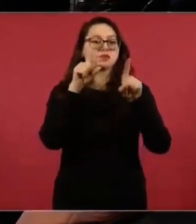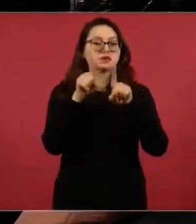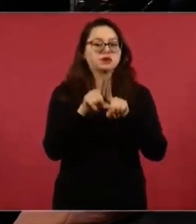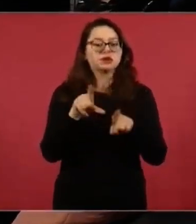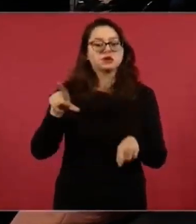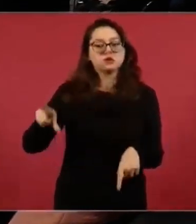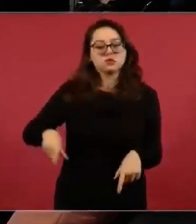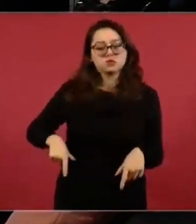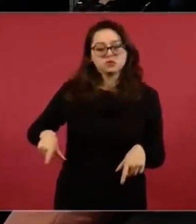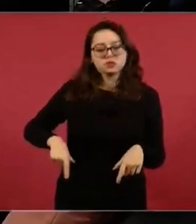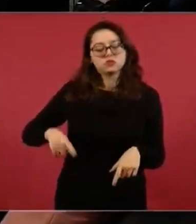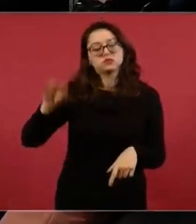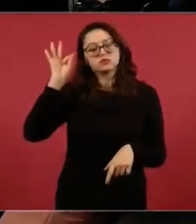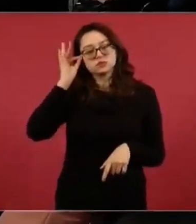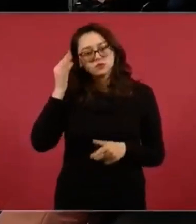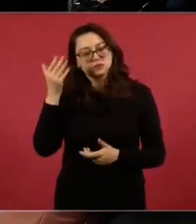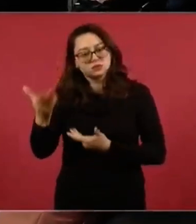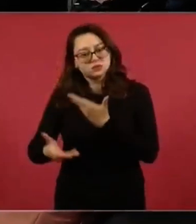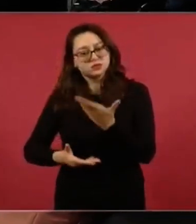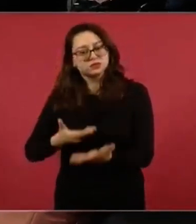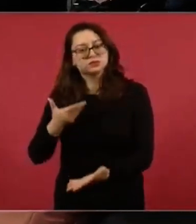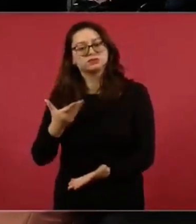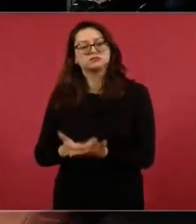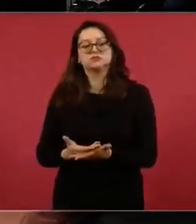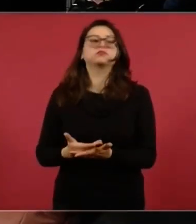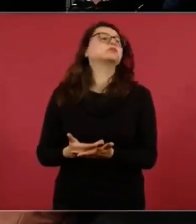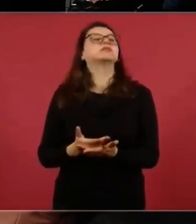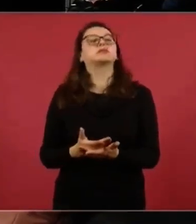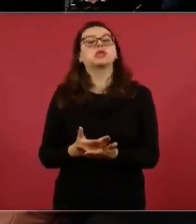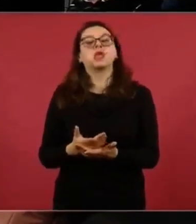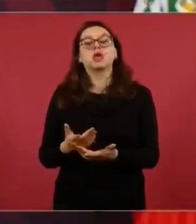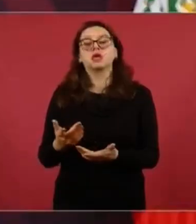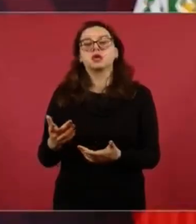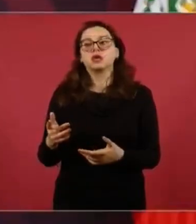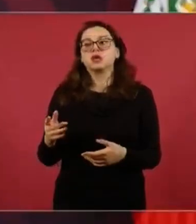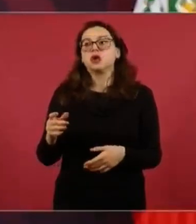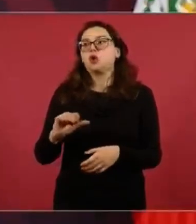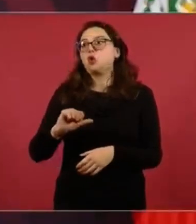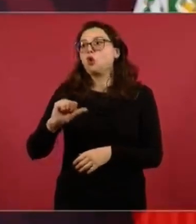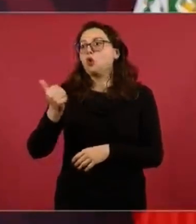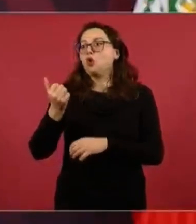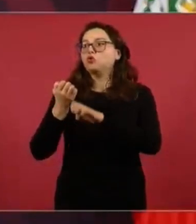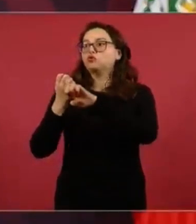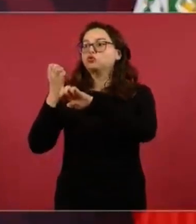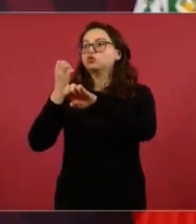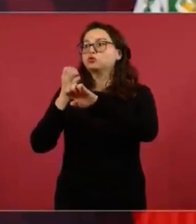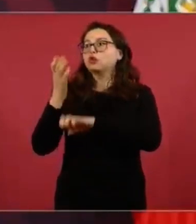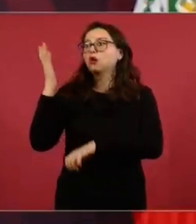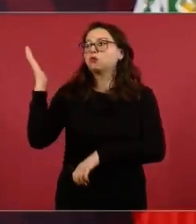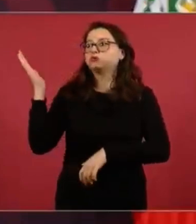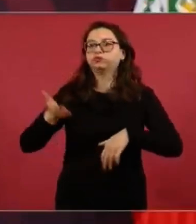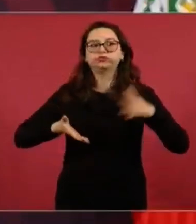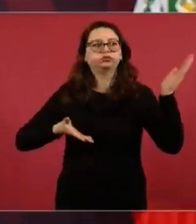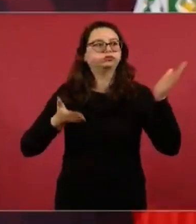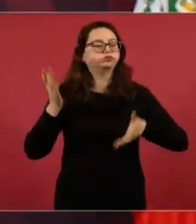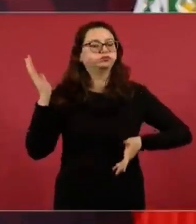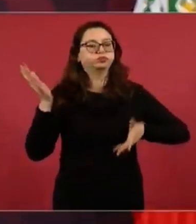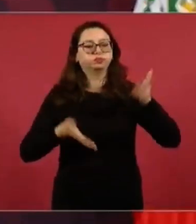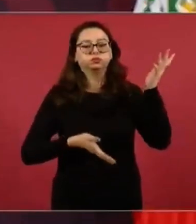de todo el país, desde el primer día